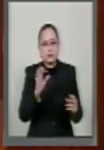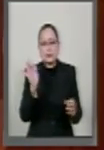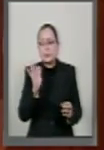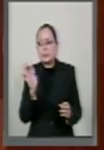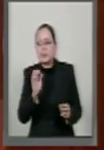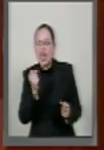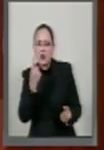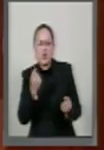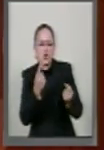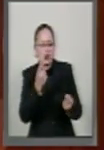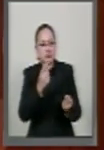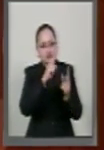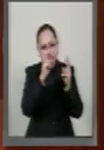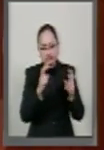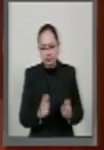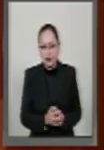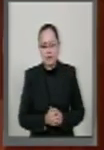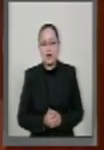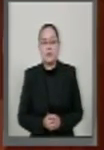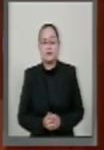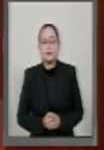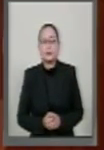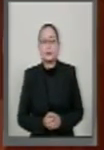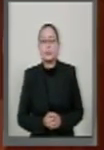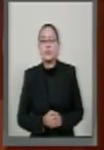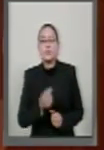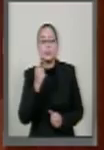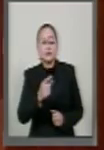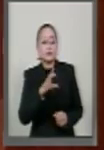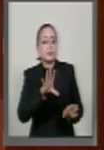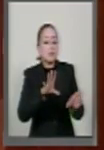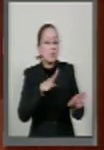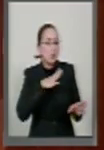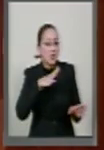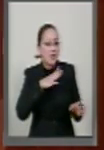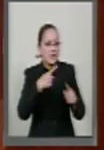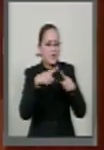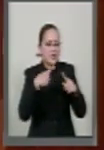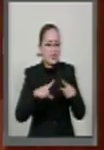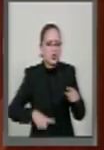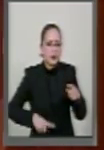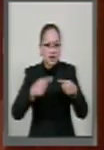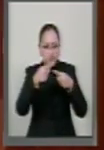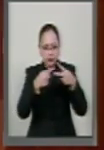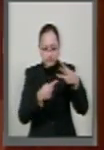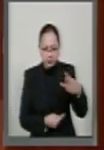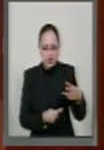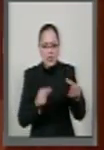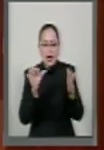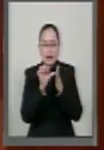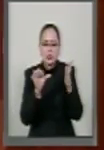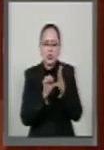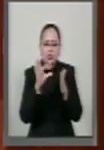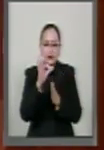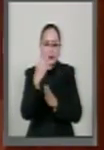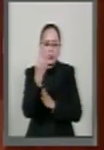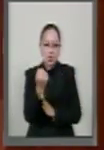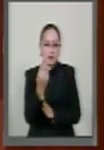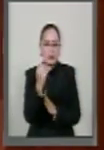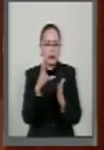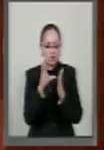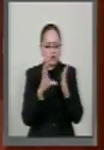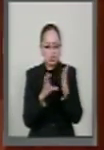directrices. Con base en el principio de división de poderes retomado en el artículo 49 de nuestra Constitución,